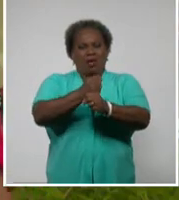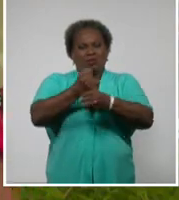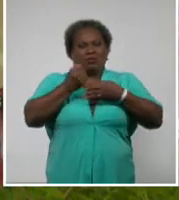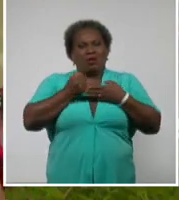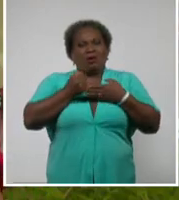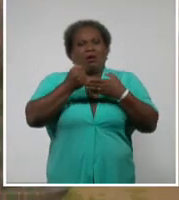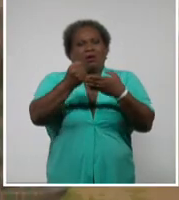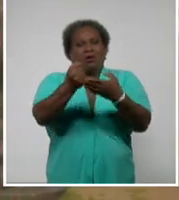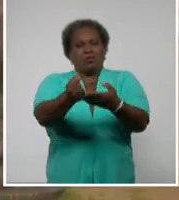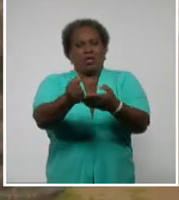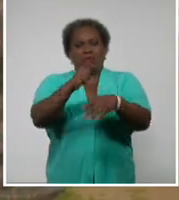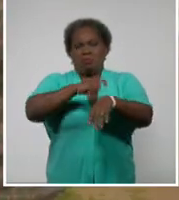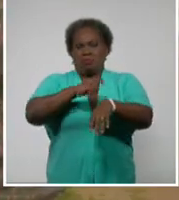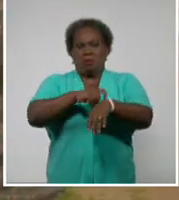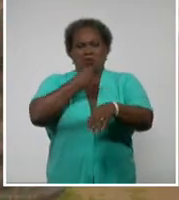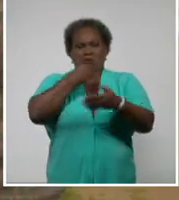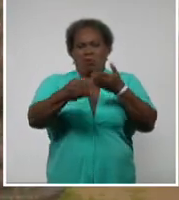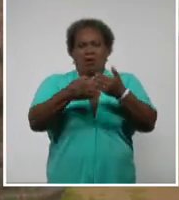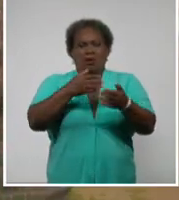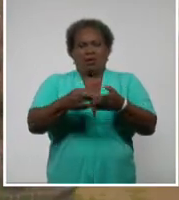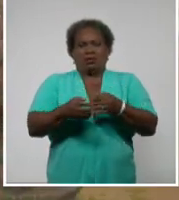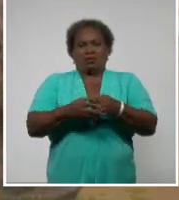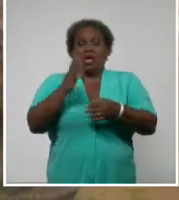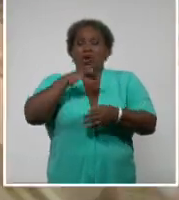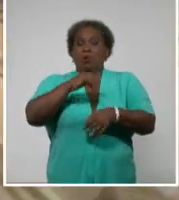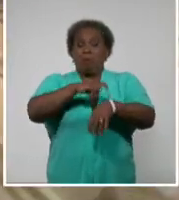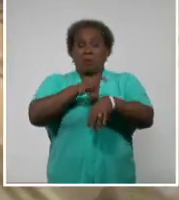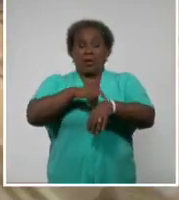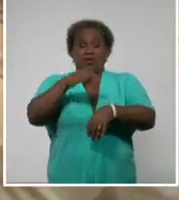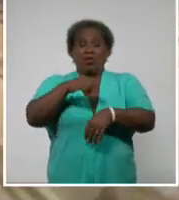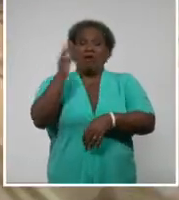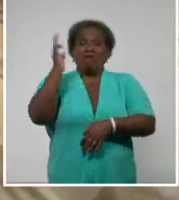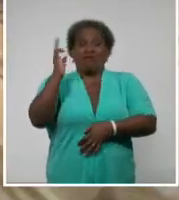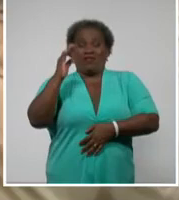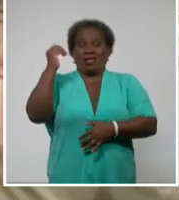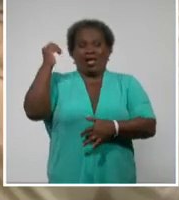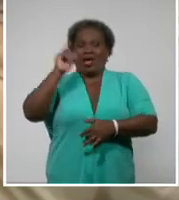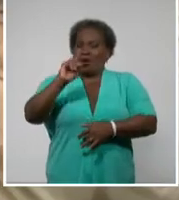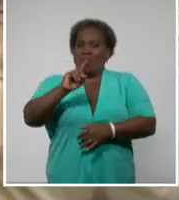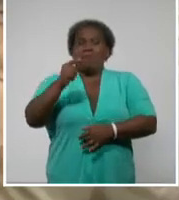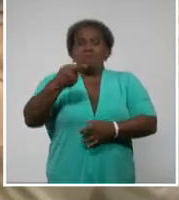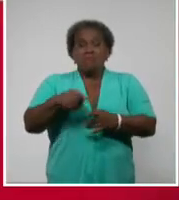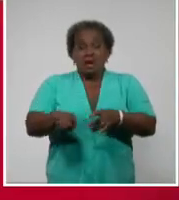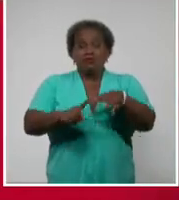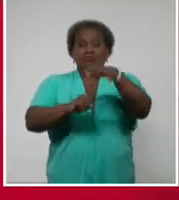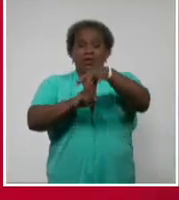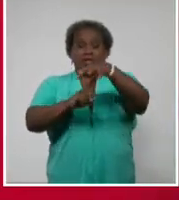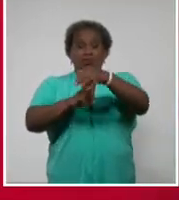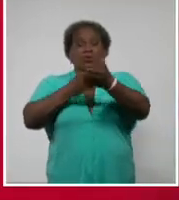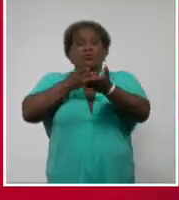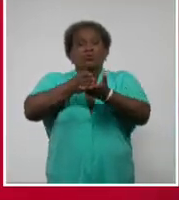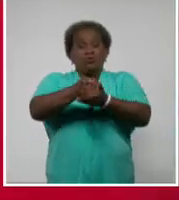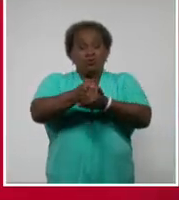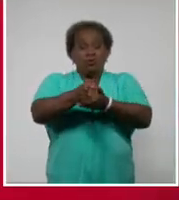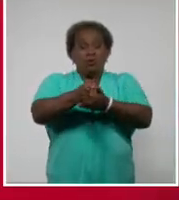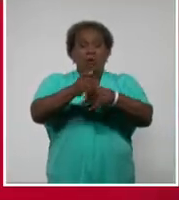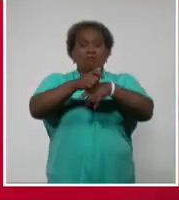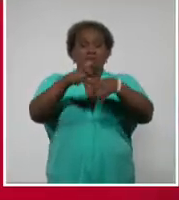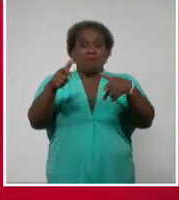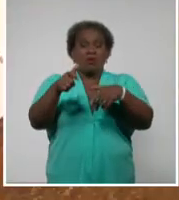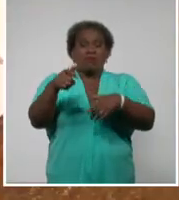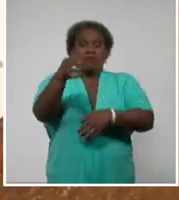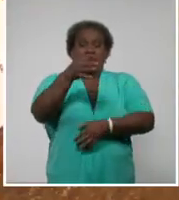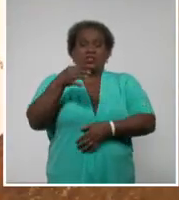a la hora que da falta. Y aunque no son tiempos de fiesta, pues San Cristóbal continúa como uno de los municipios con mayor índice de infectación en la provincia, se